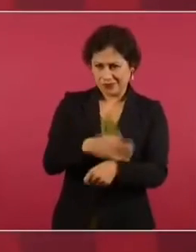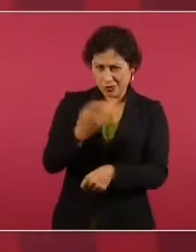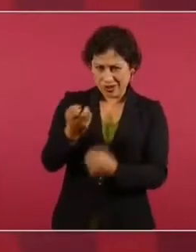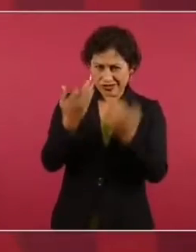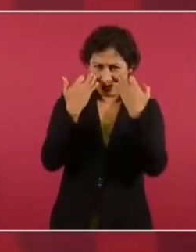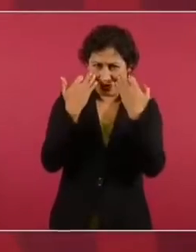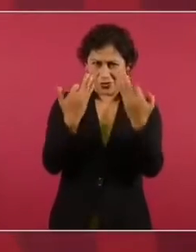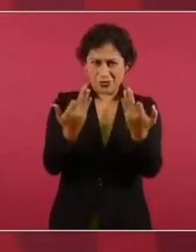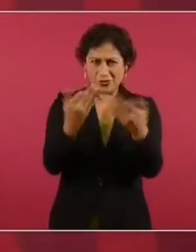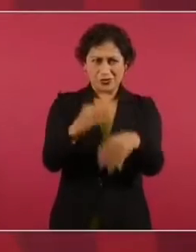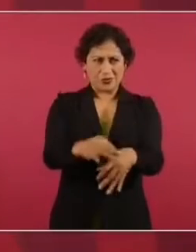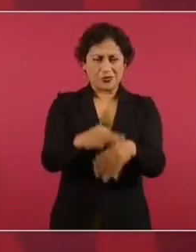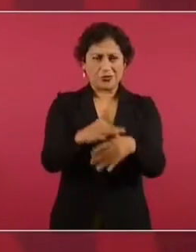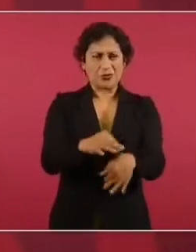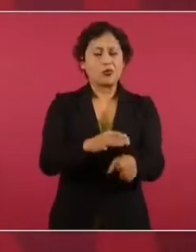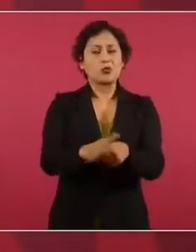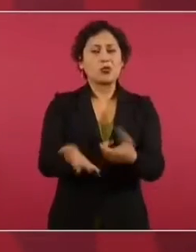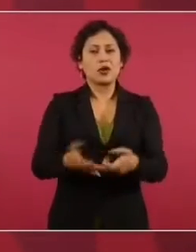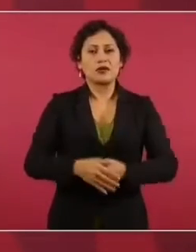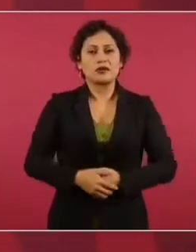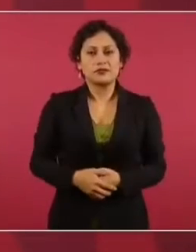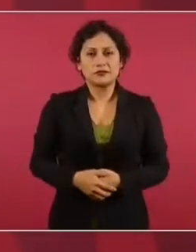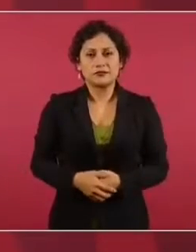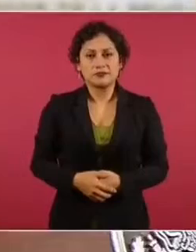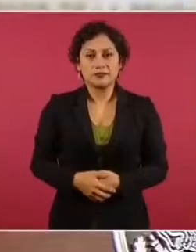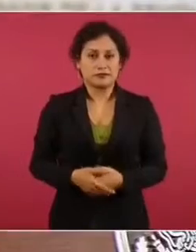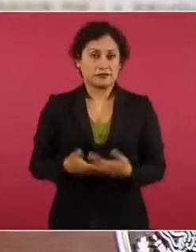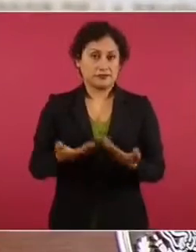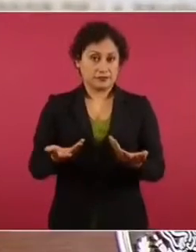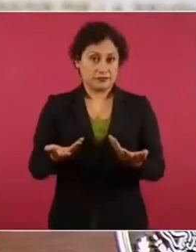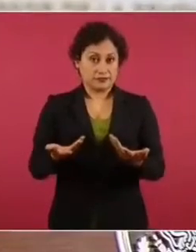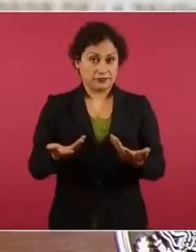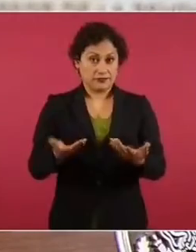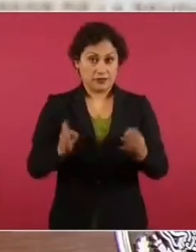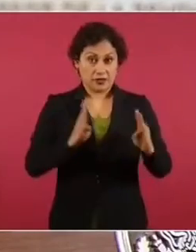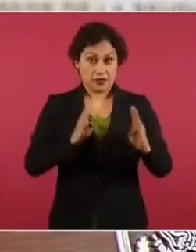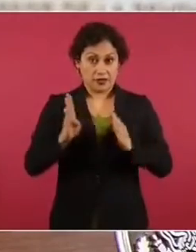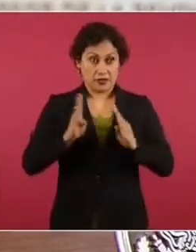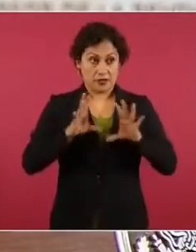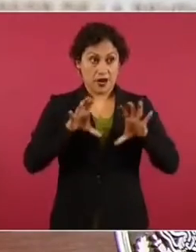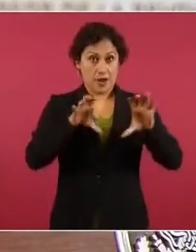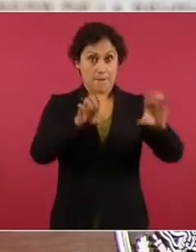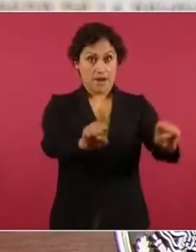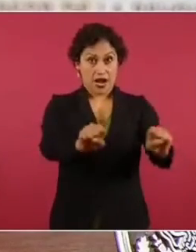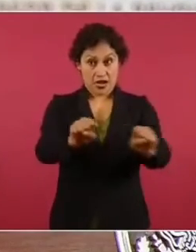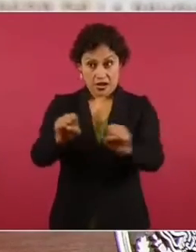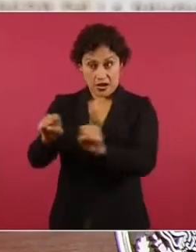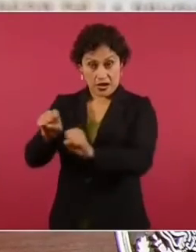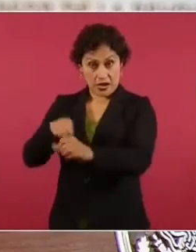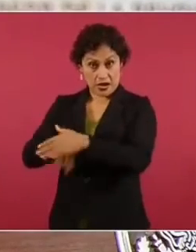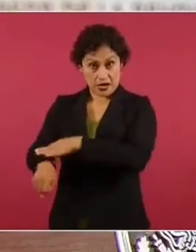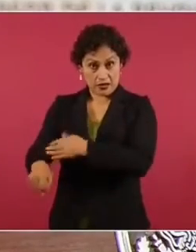¿Qué no están detenidos los militares que